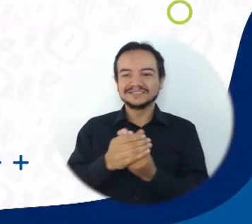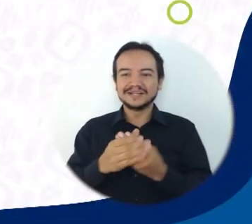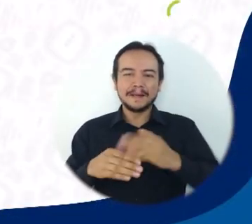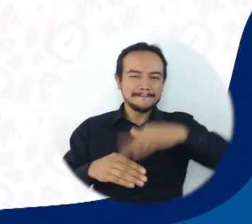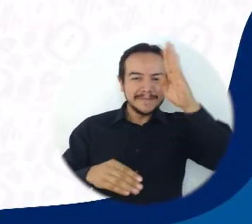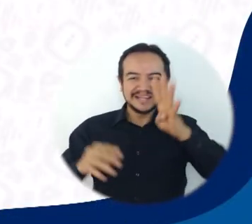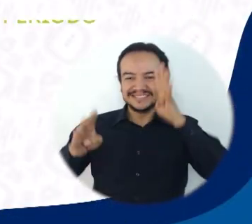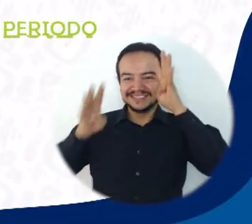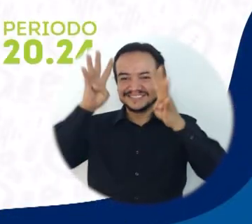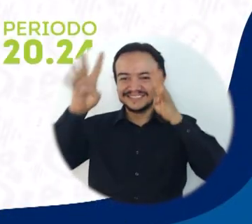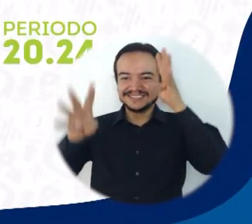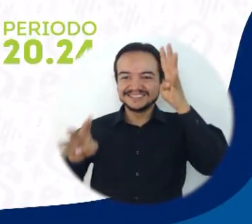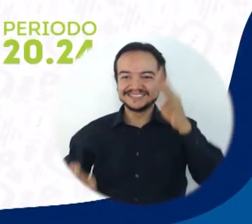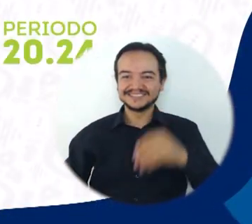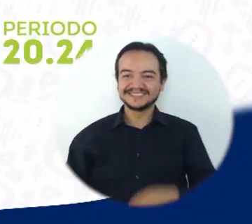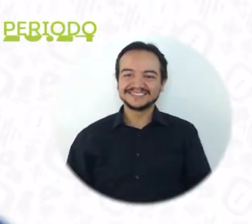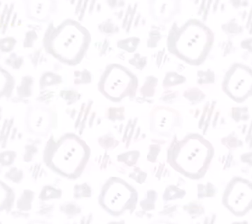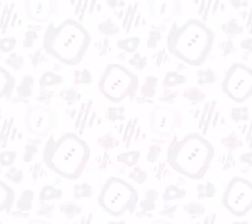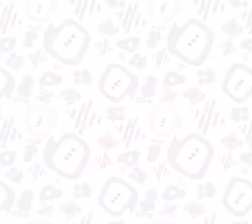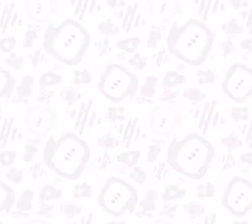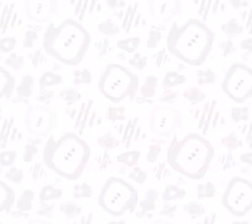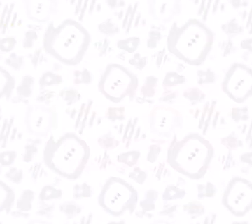laborales. Aún más incluyente e innovadora.